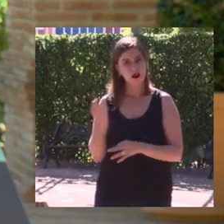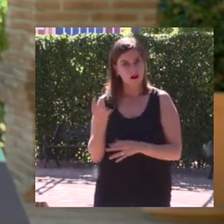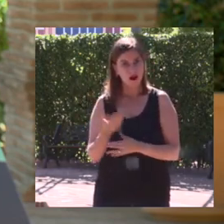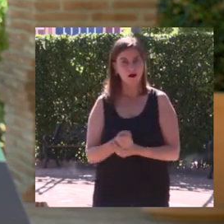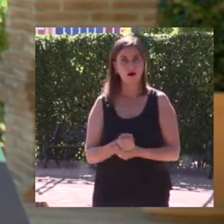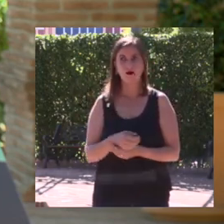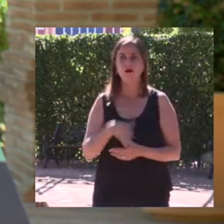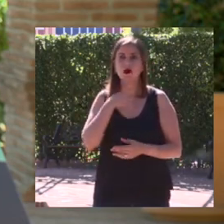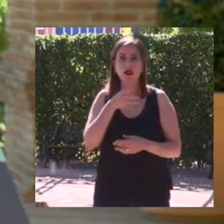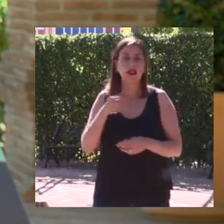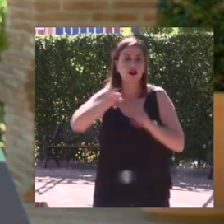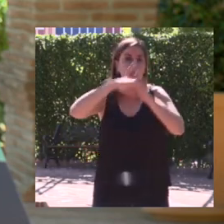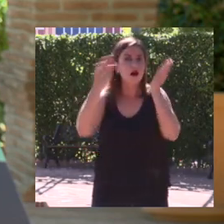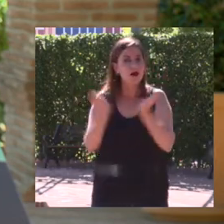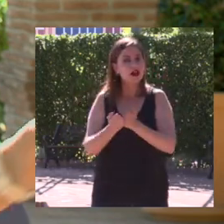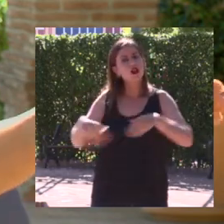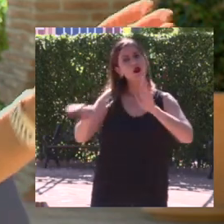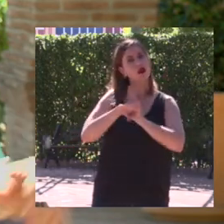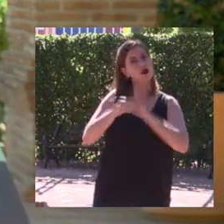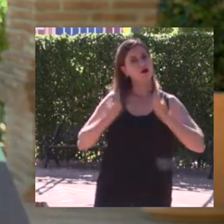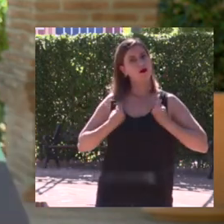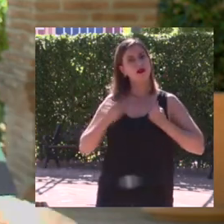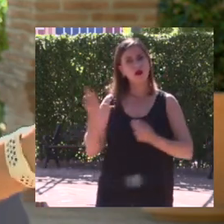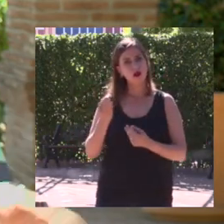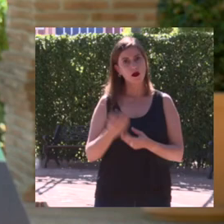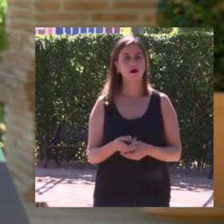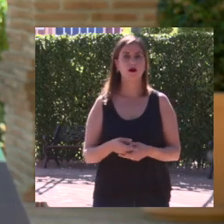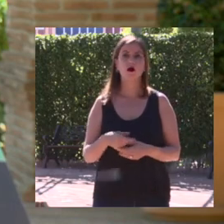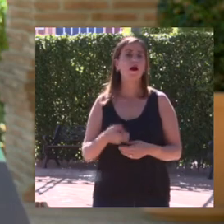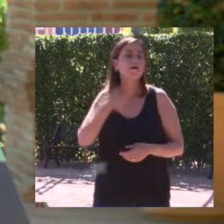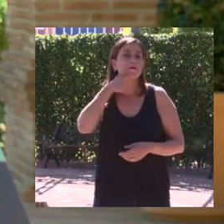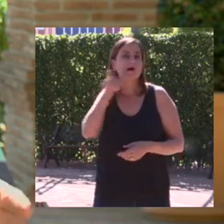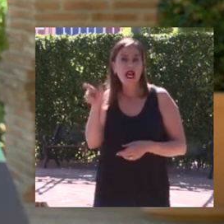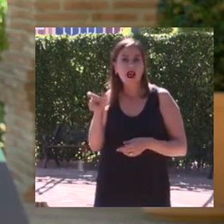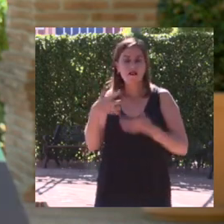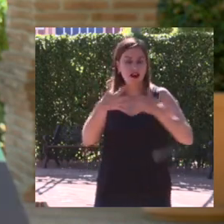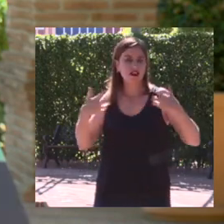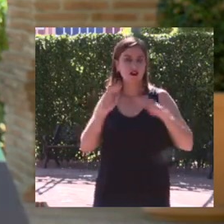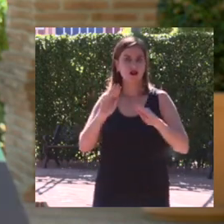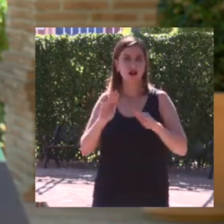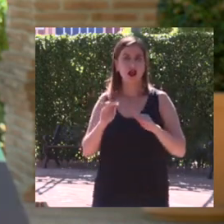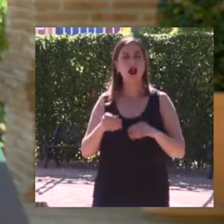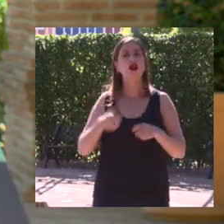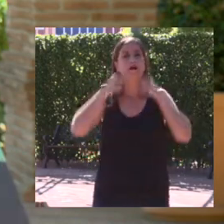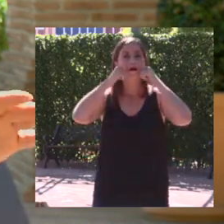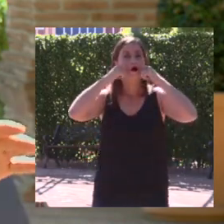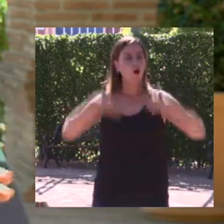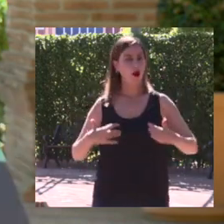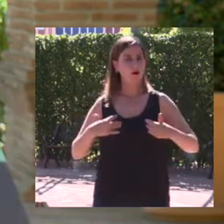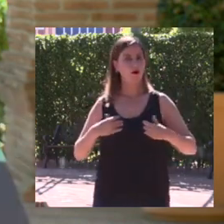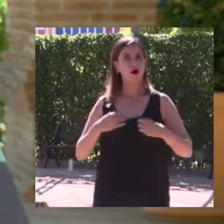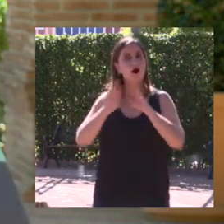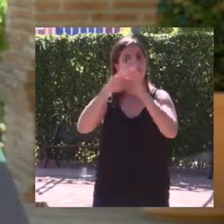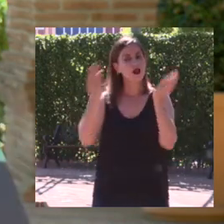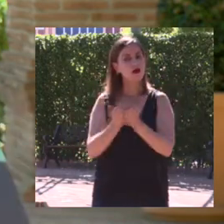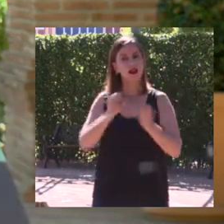permanencia en este planeta. Como dice su propio lema, el planeta y el cuerpo, ¿verdad, Teresa? es del único sitio